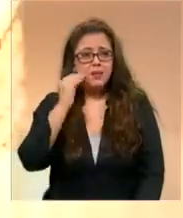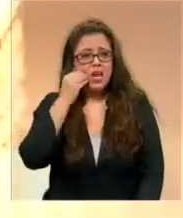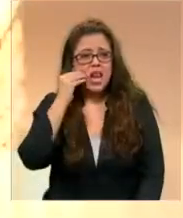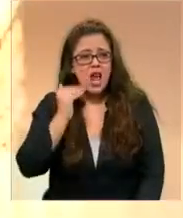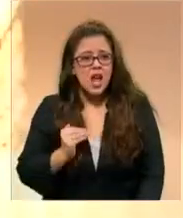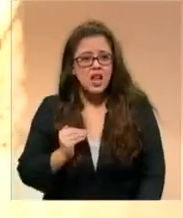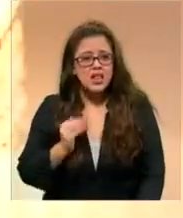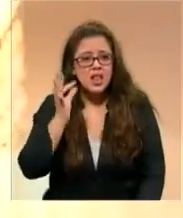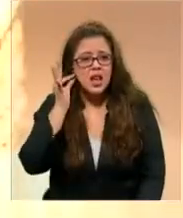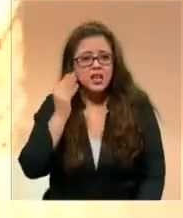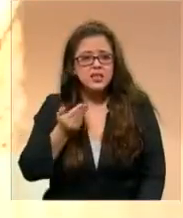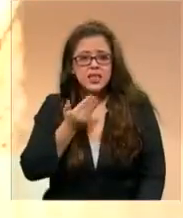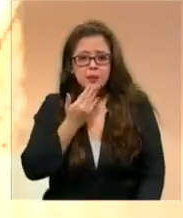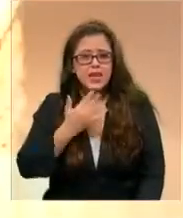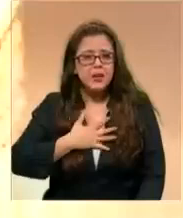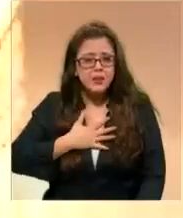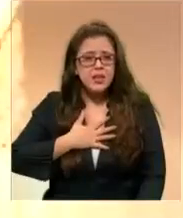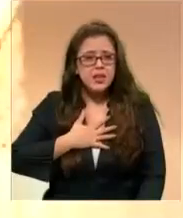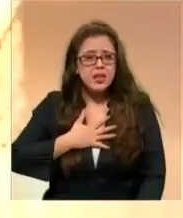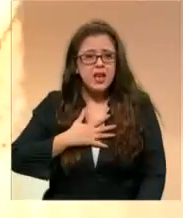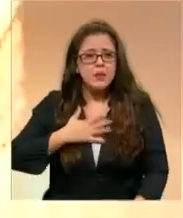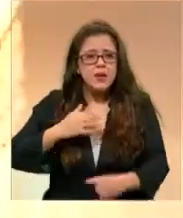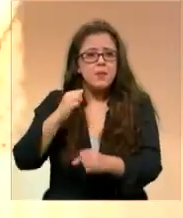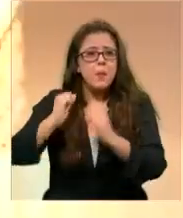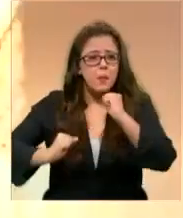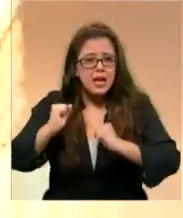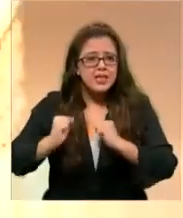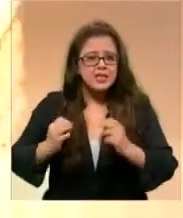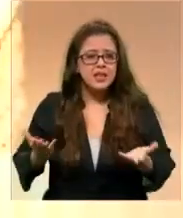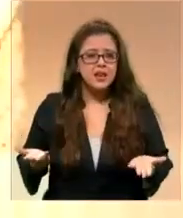me han condenado a mí, condenaron mi empresa.